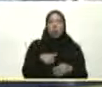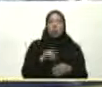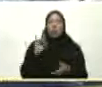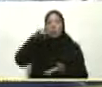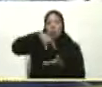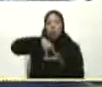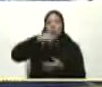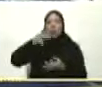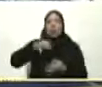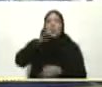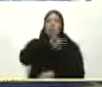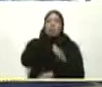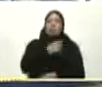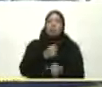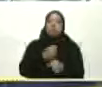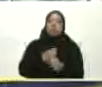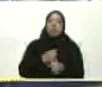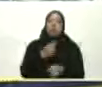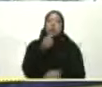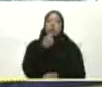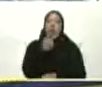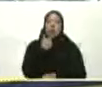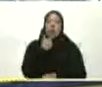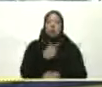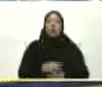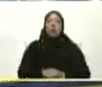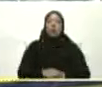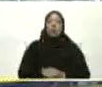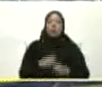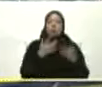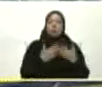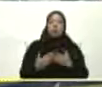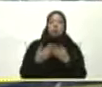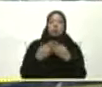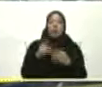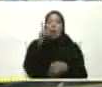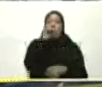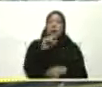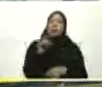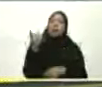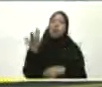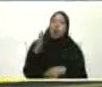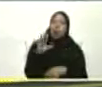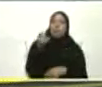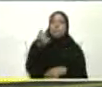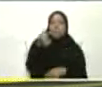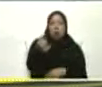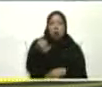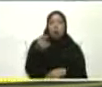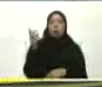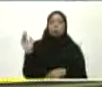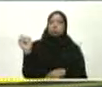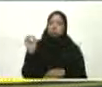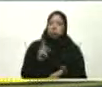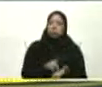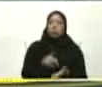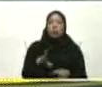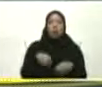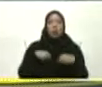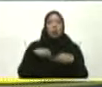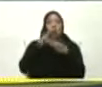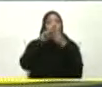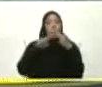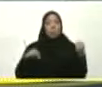Esta universidad Donde estuvimos Hace un tiempo Y asumimos Un compromiso